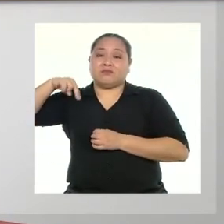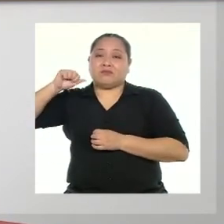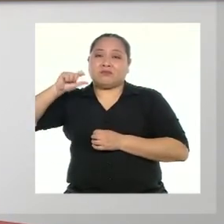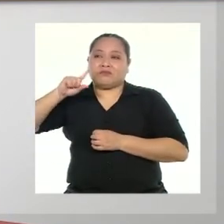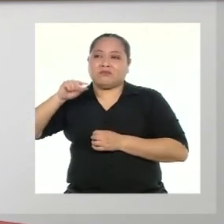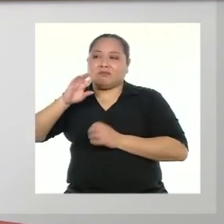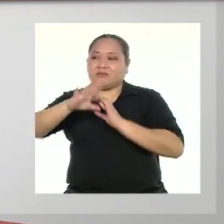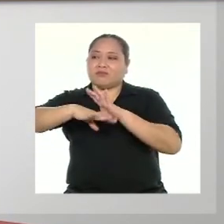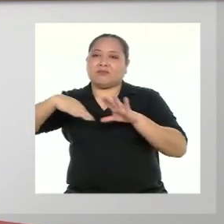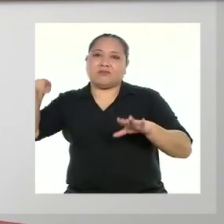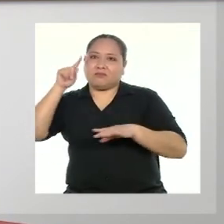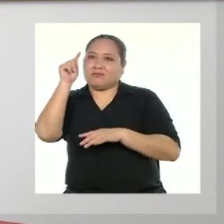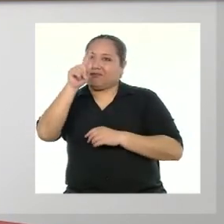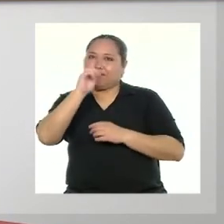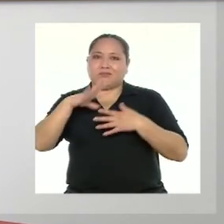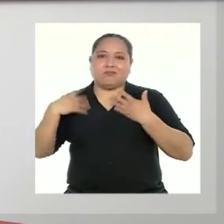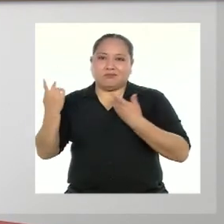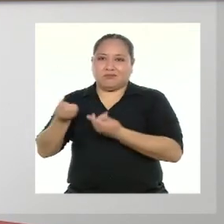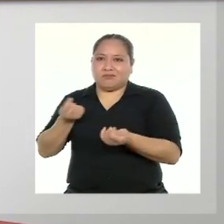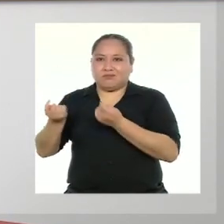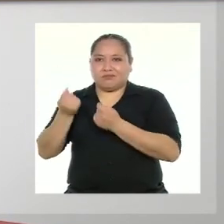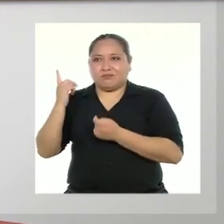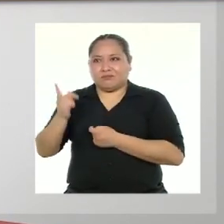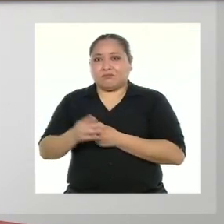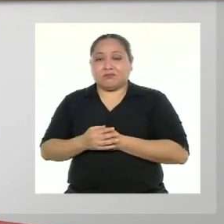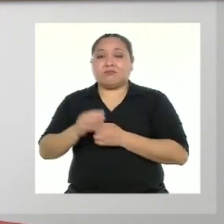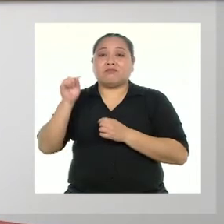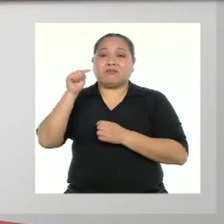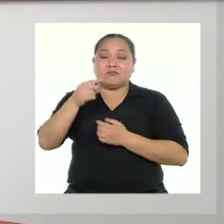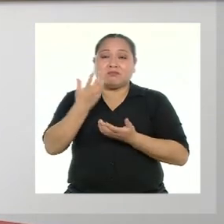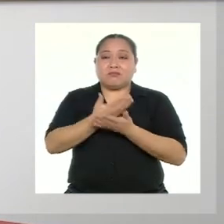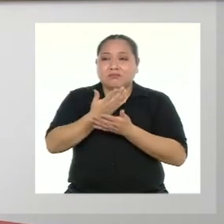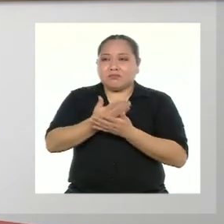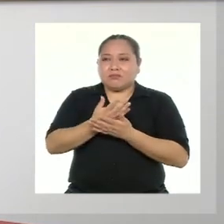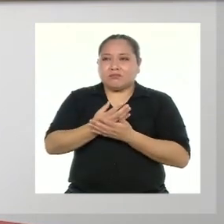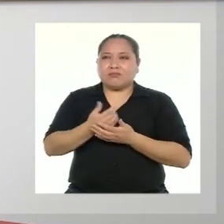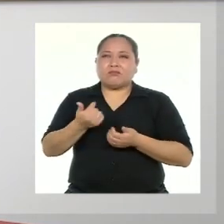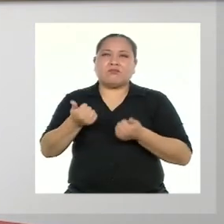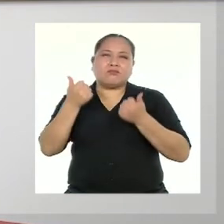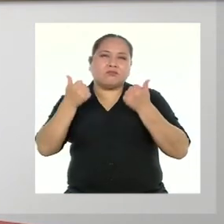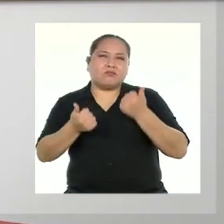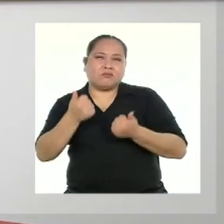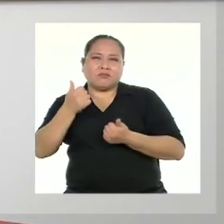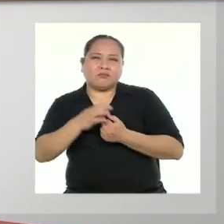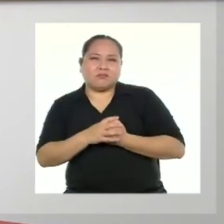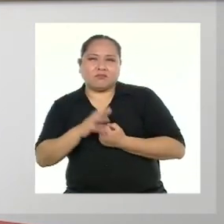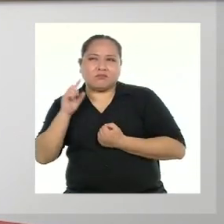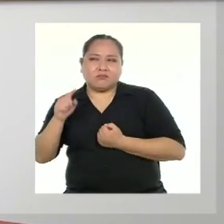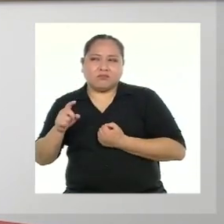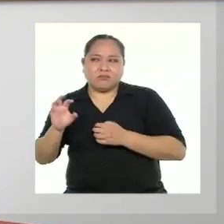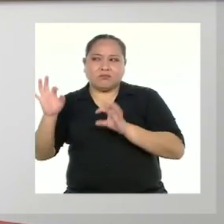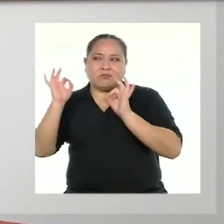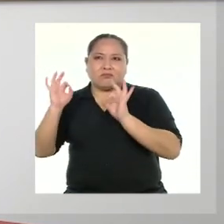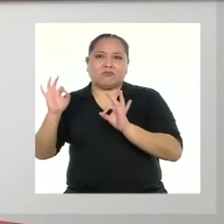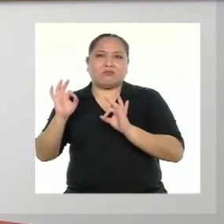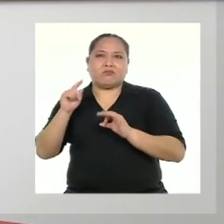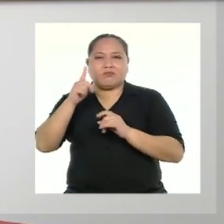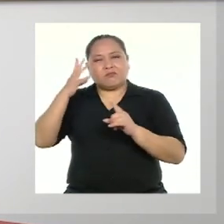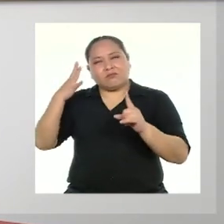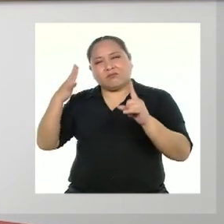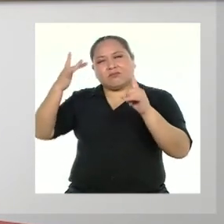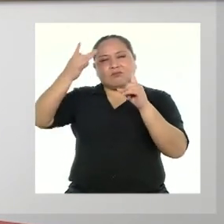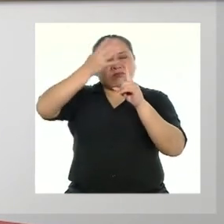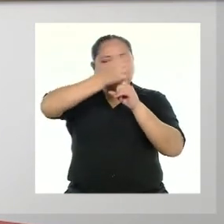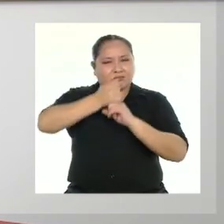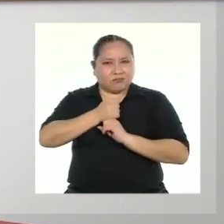exterior y no tienes control sobre ello Ahora tienes que evaluar qué tanta implicancia tiene esa amenaza en que logres tus